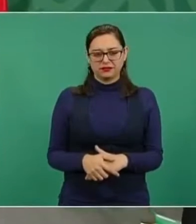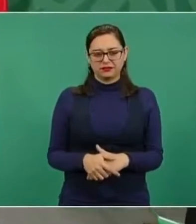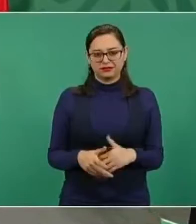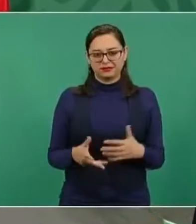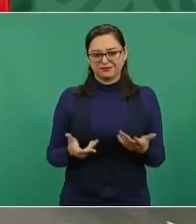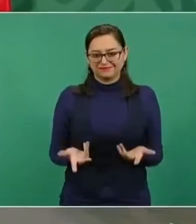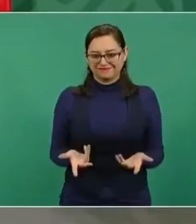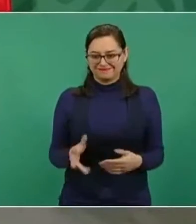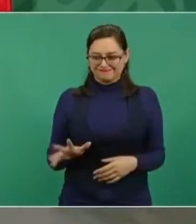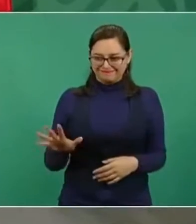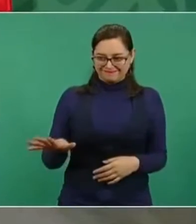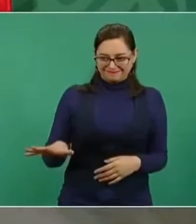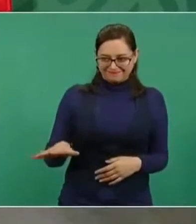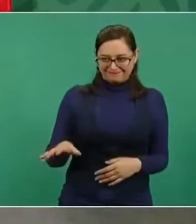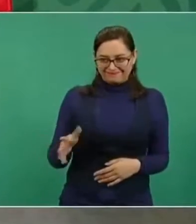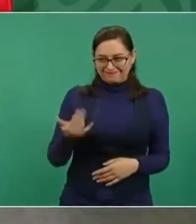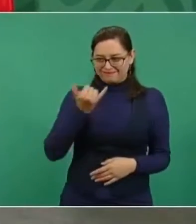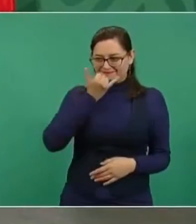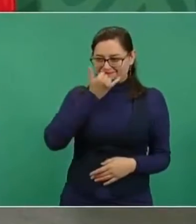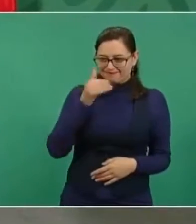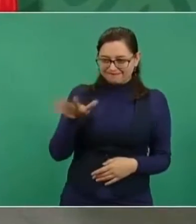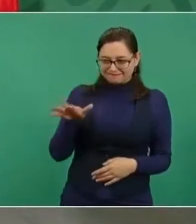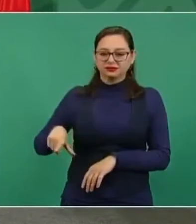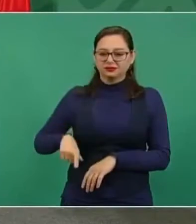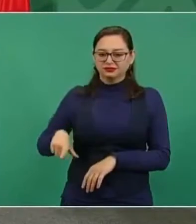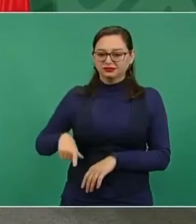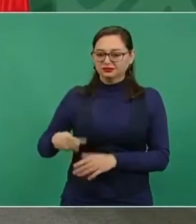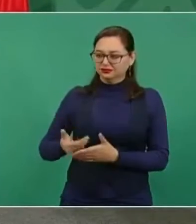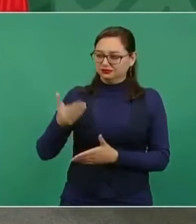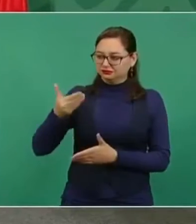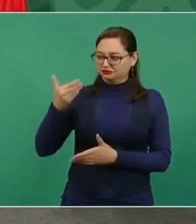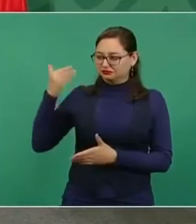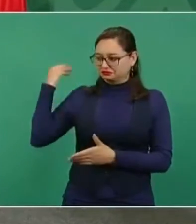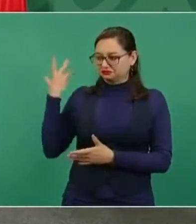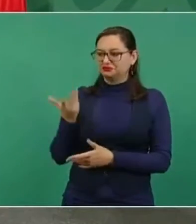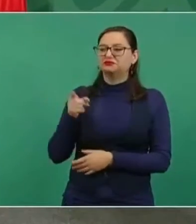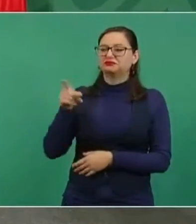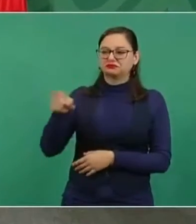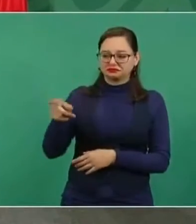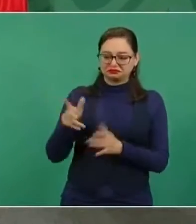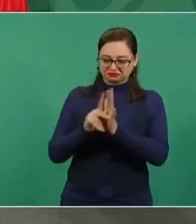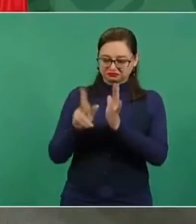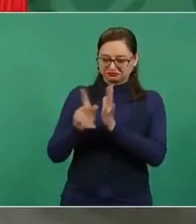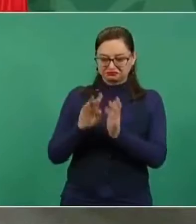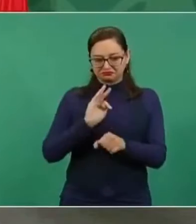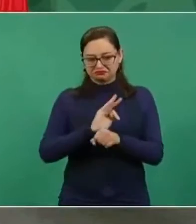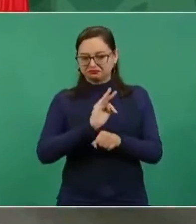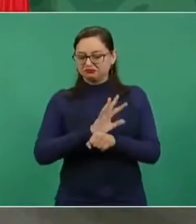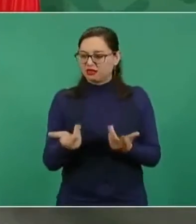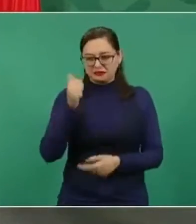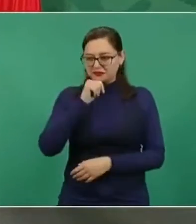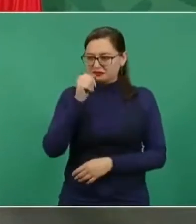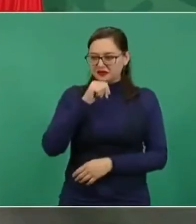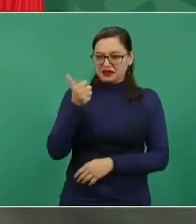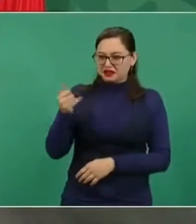Ellos fueron siempre protectores, cómplices de la corrupción.